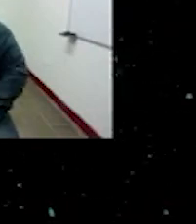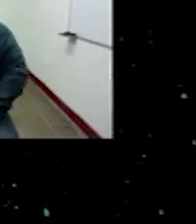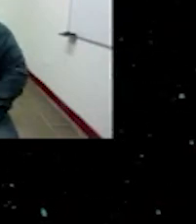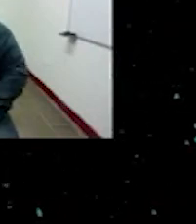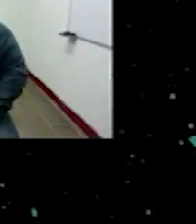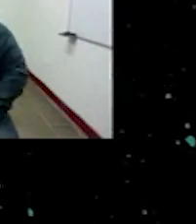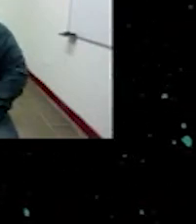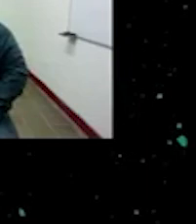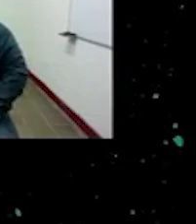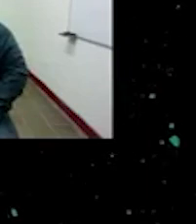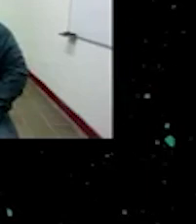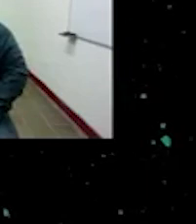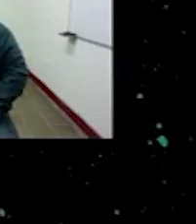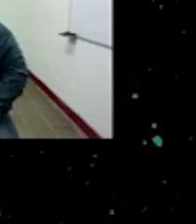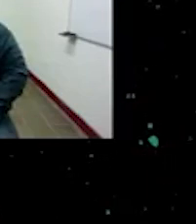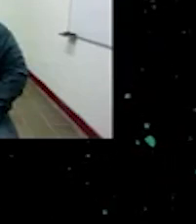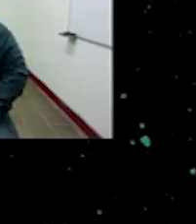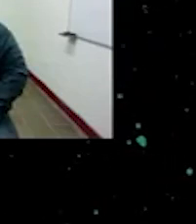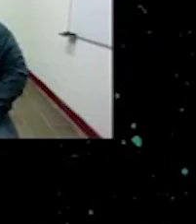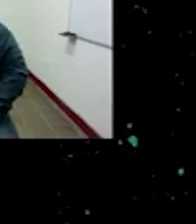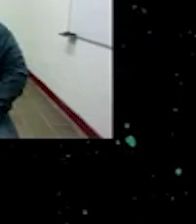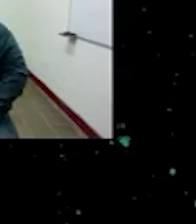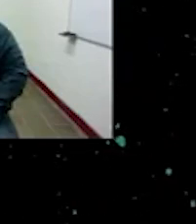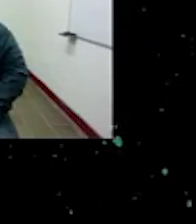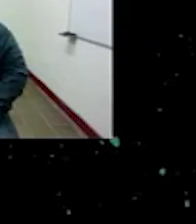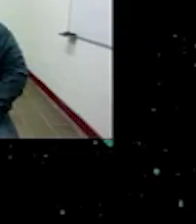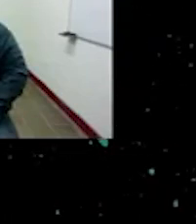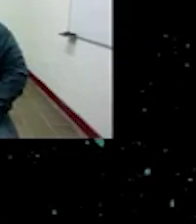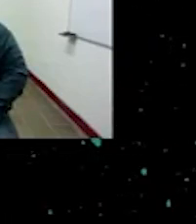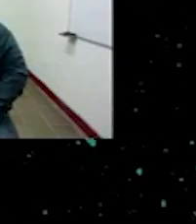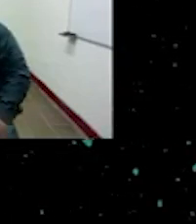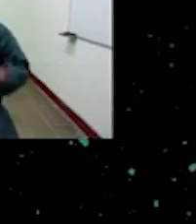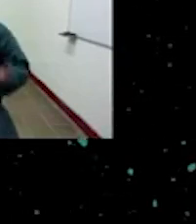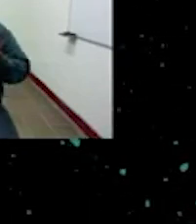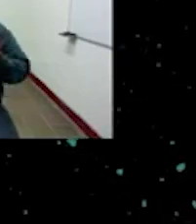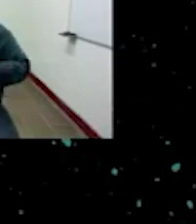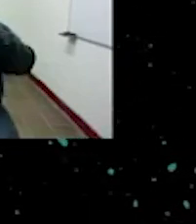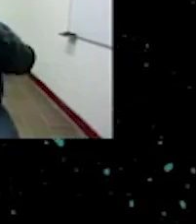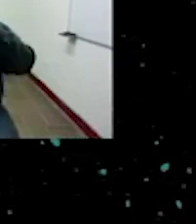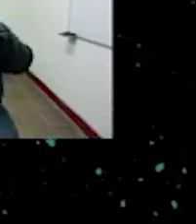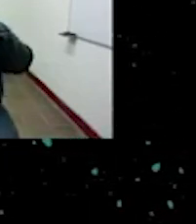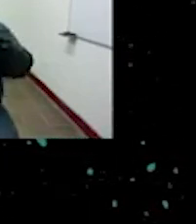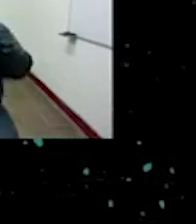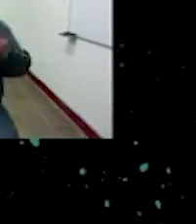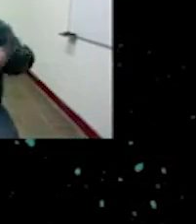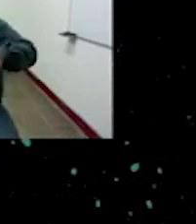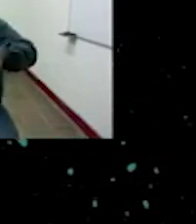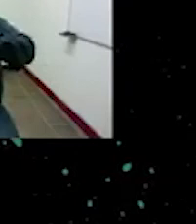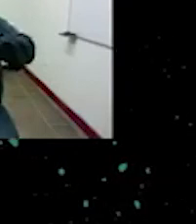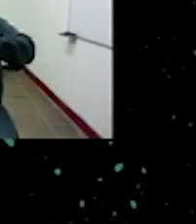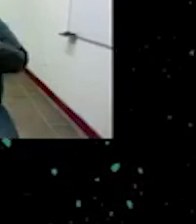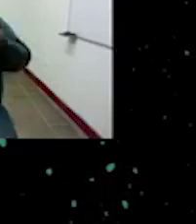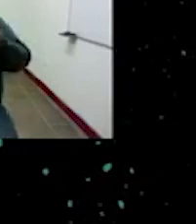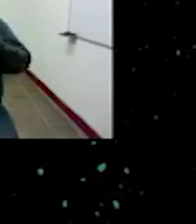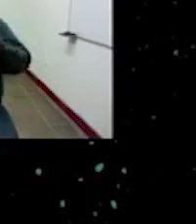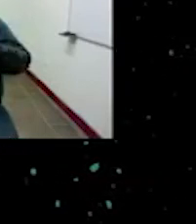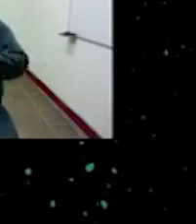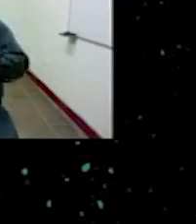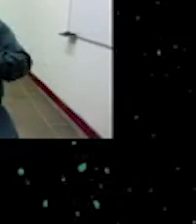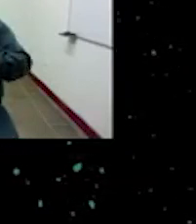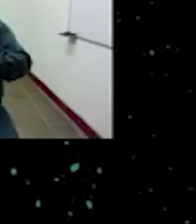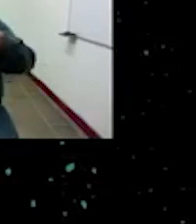bueno bueno bueno gracias Diego eh yo creo que por por cuestiones de tiempo debemos